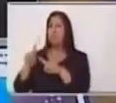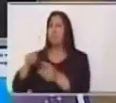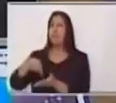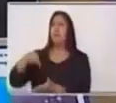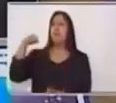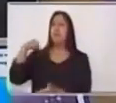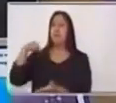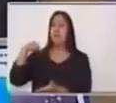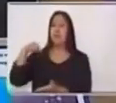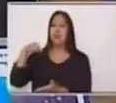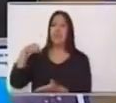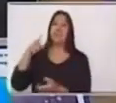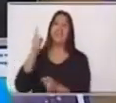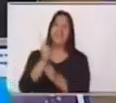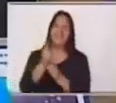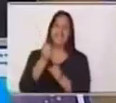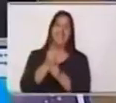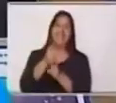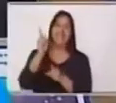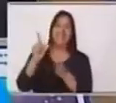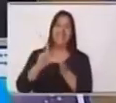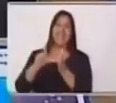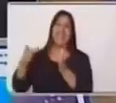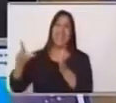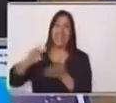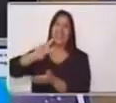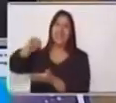Exacto, pertenece a la literatura nacional.